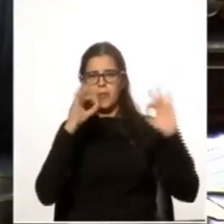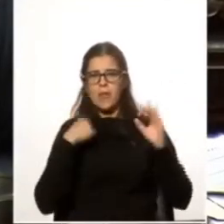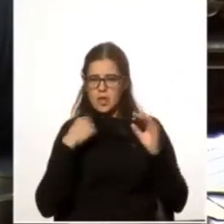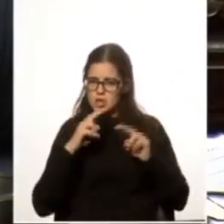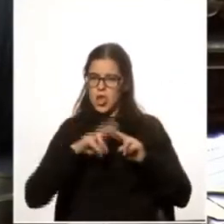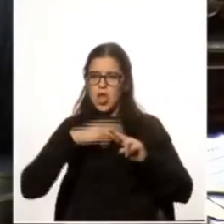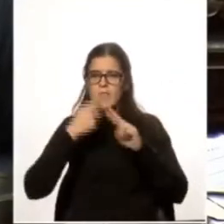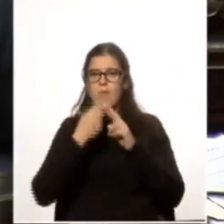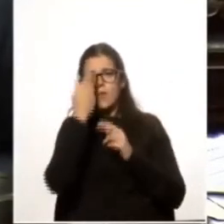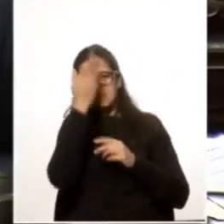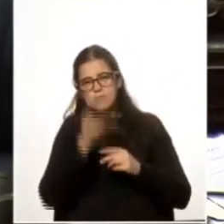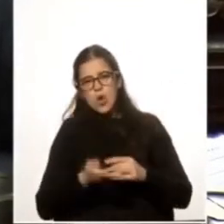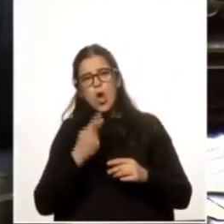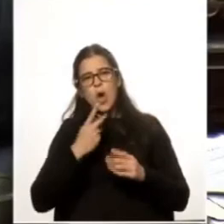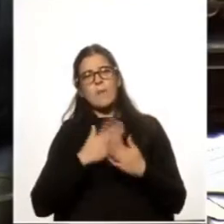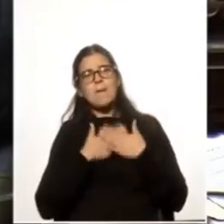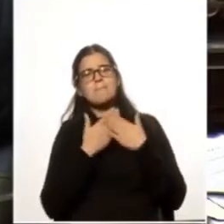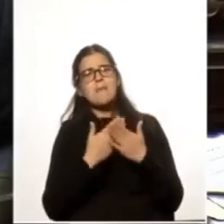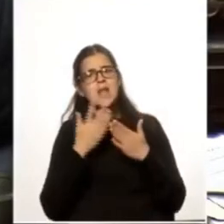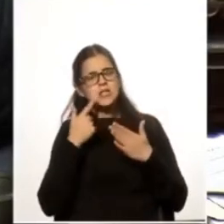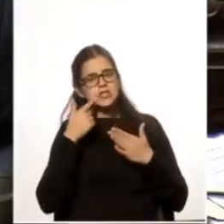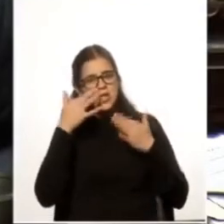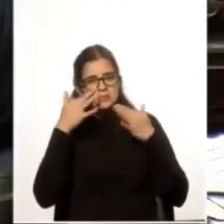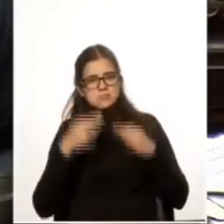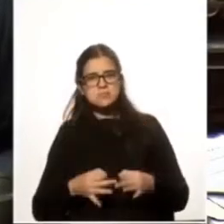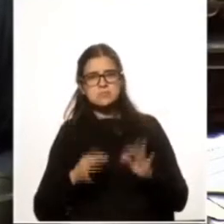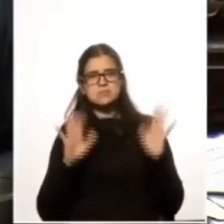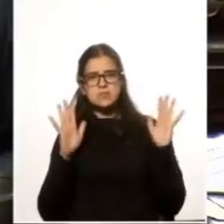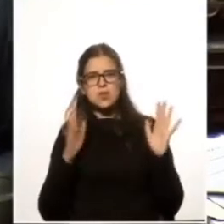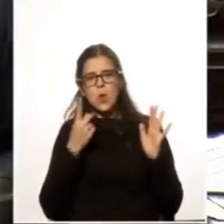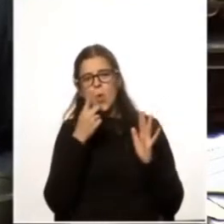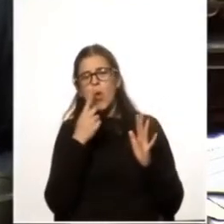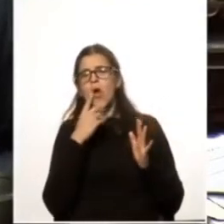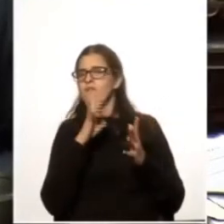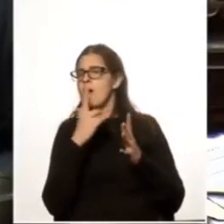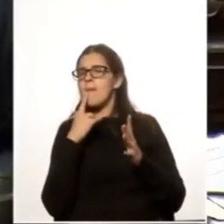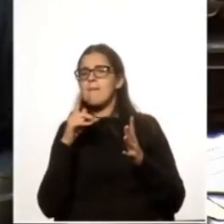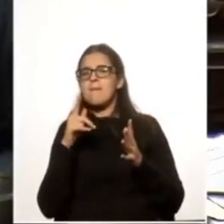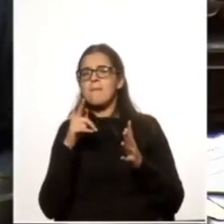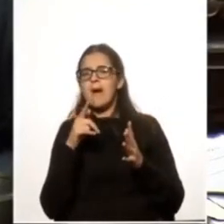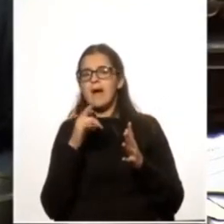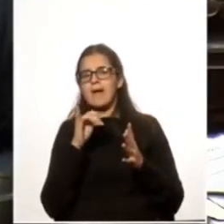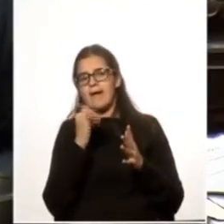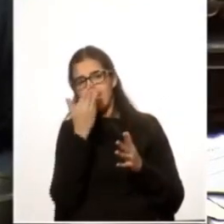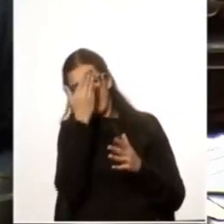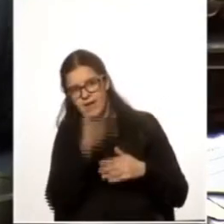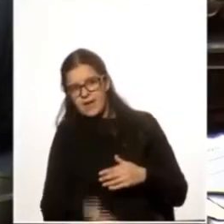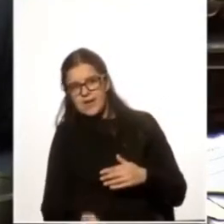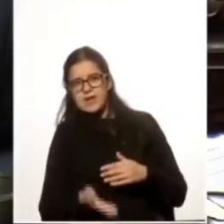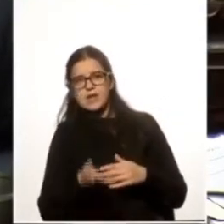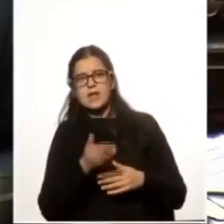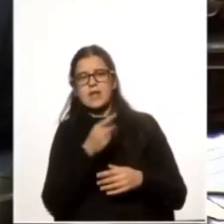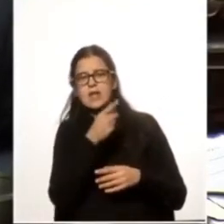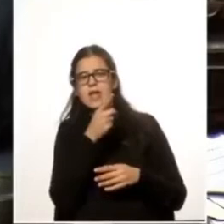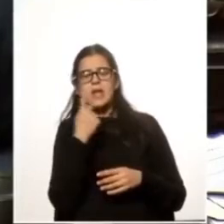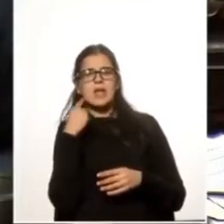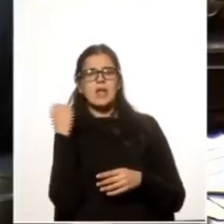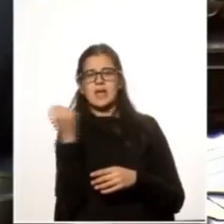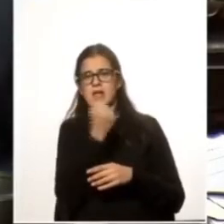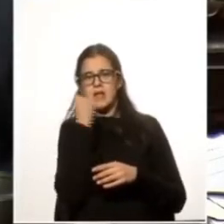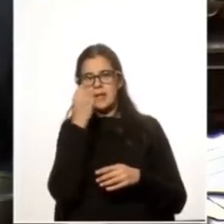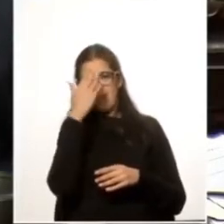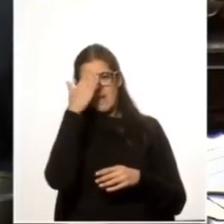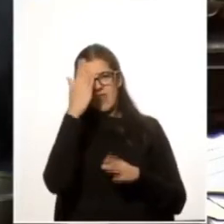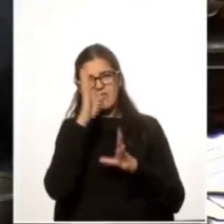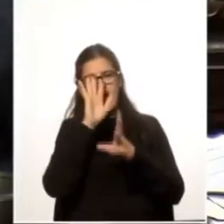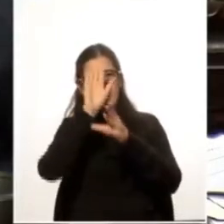en un gesto de admiración y es un jugador que es imprescindible para